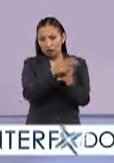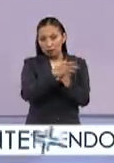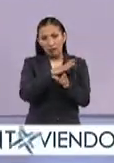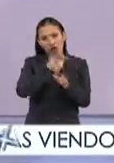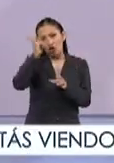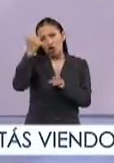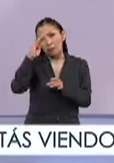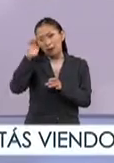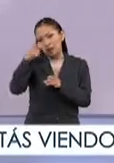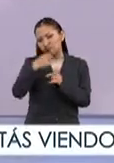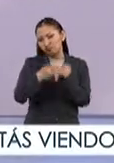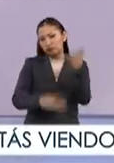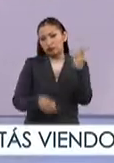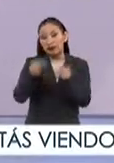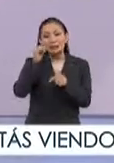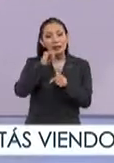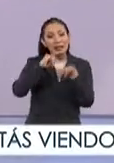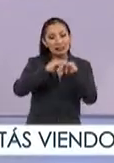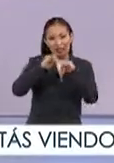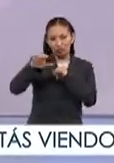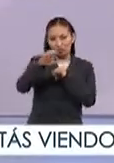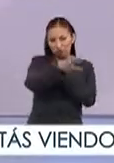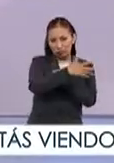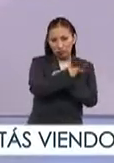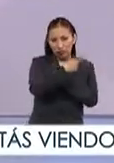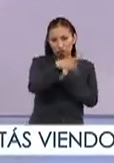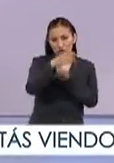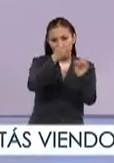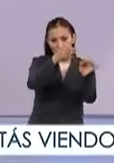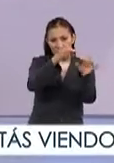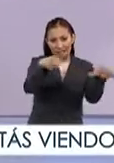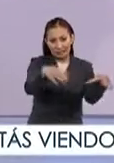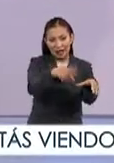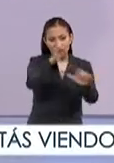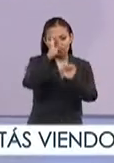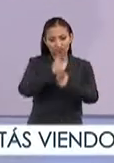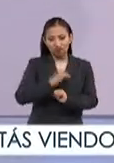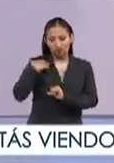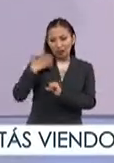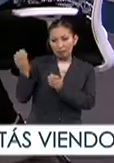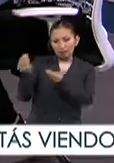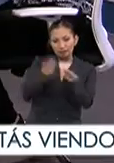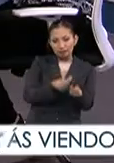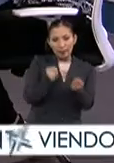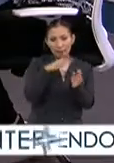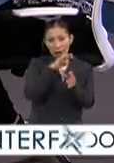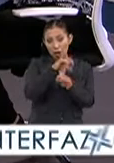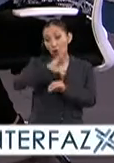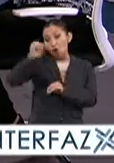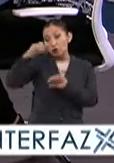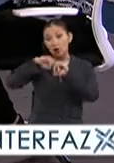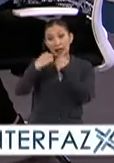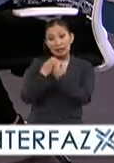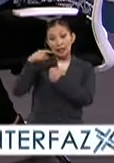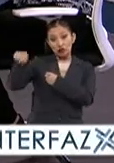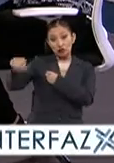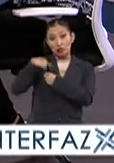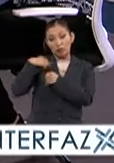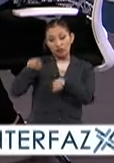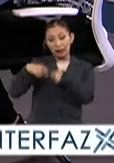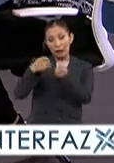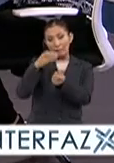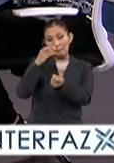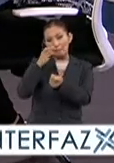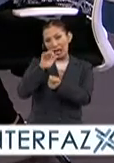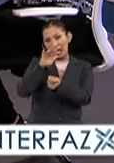siempre las instituciones tienen oficinas encargadas de este tipo de becas o incluso hay organismos que ofrecen becas directamente,